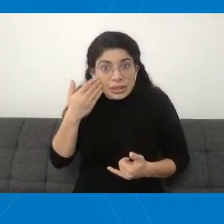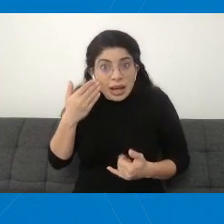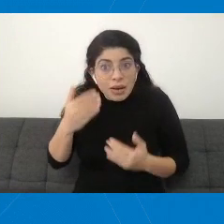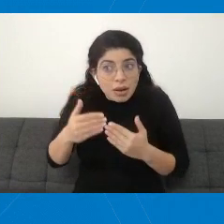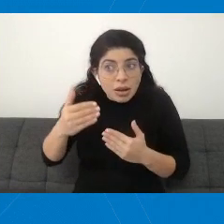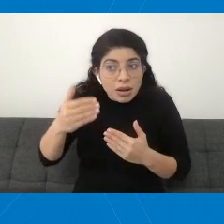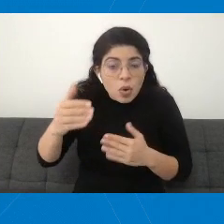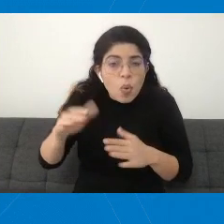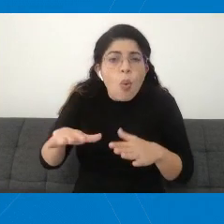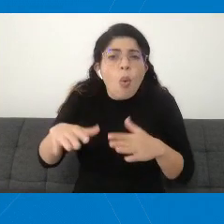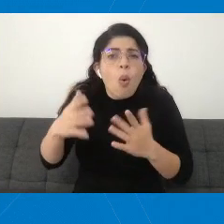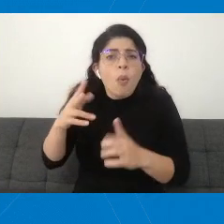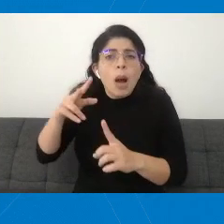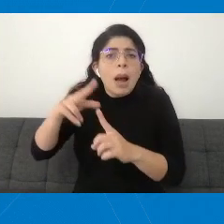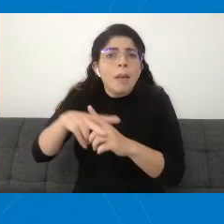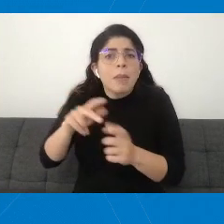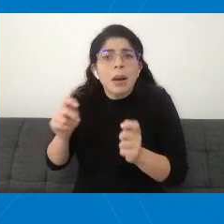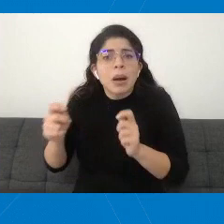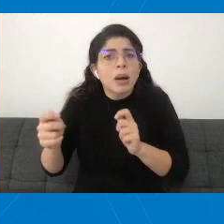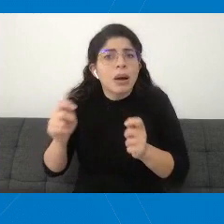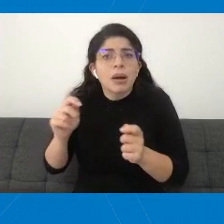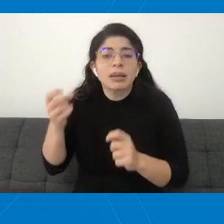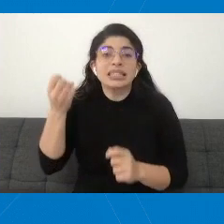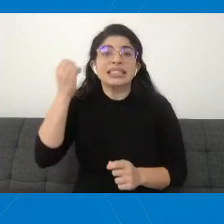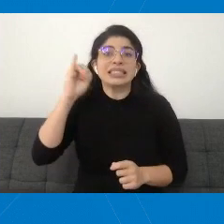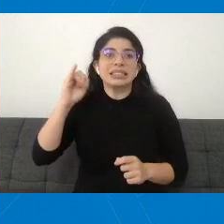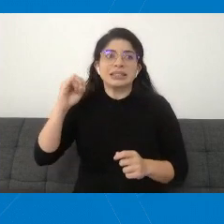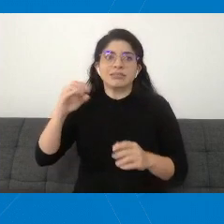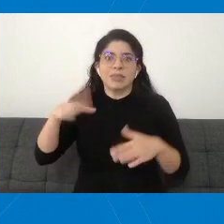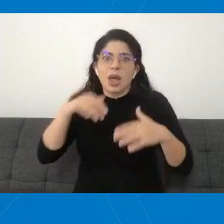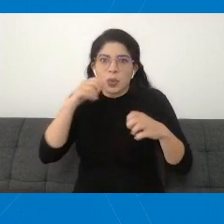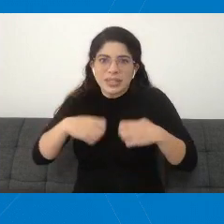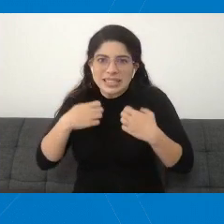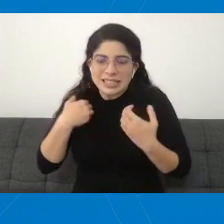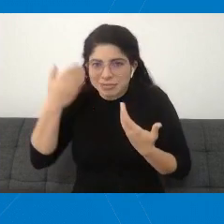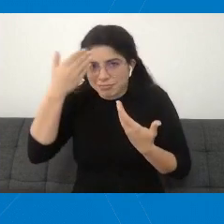sobre una variante que no existe a la fecha.